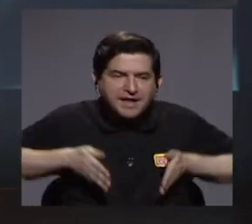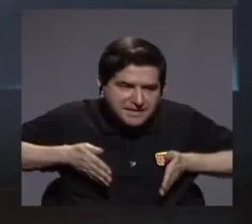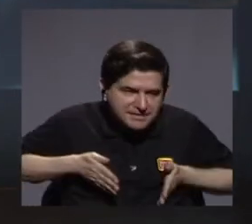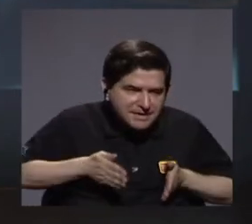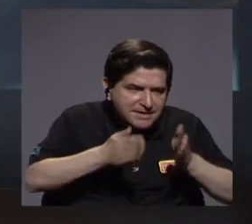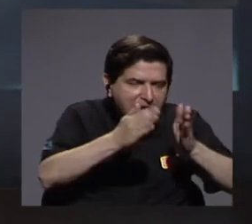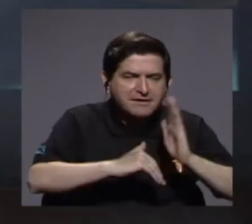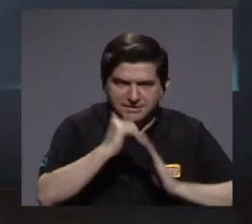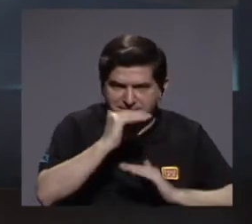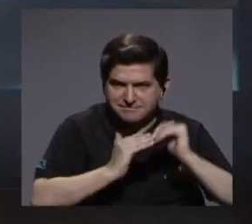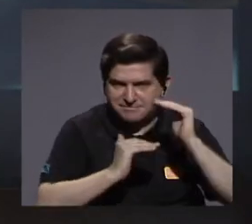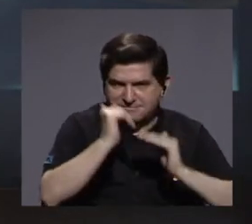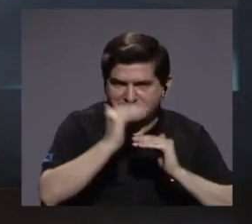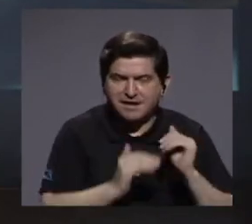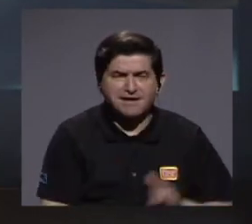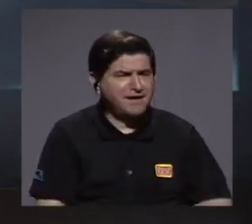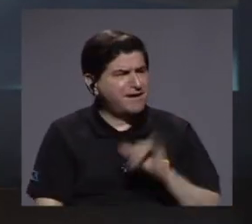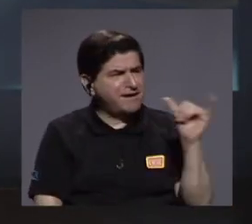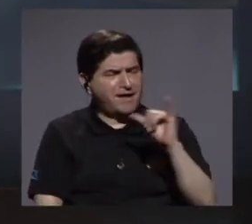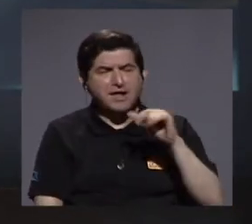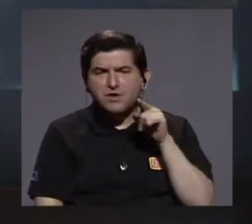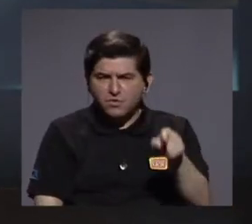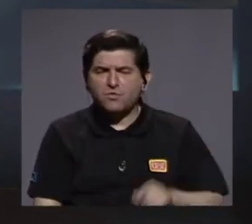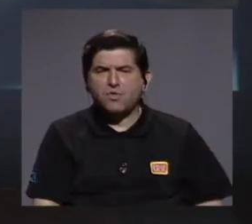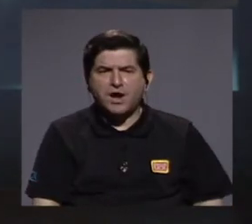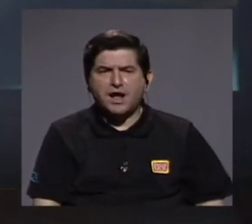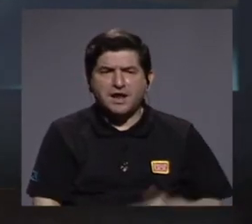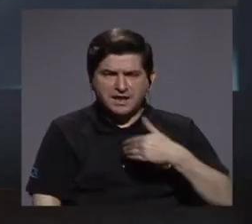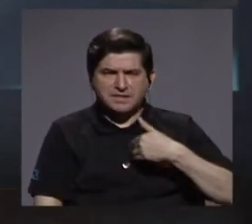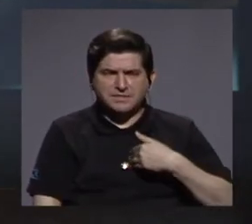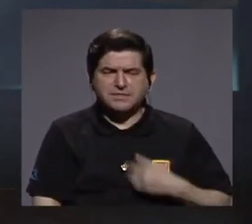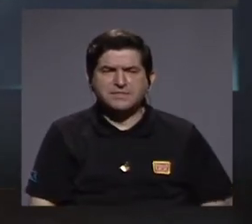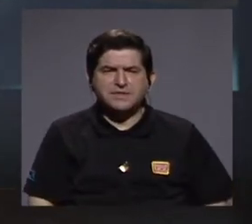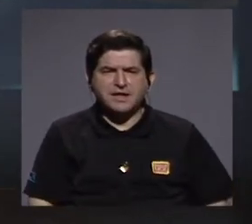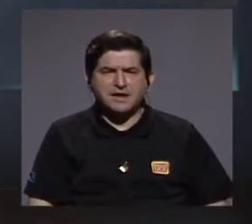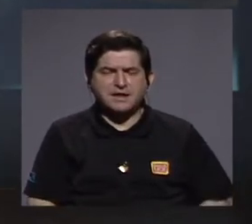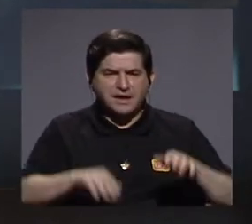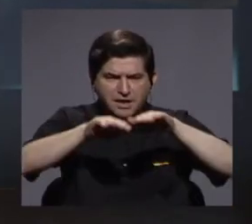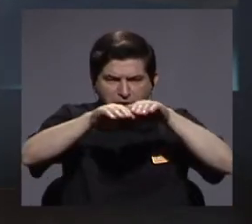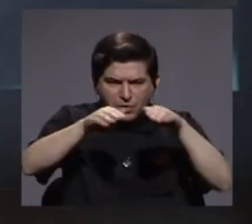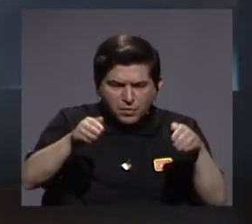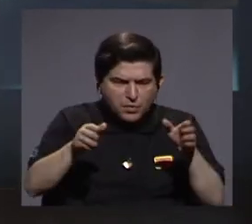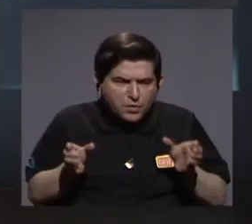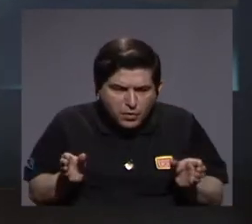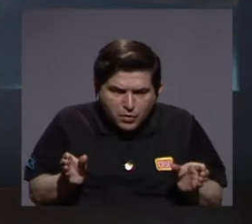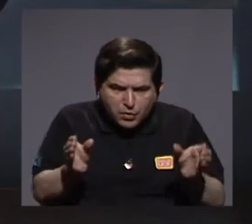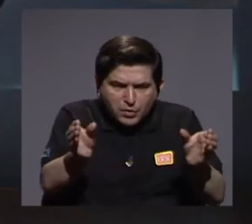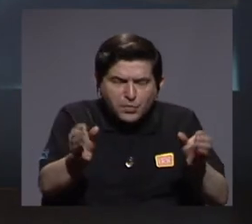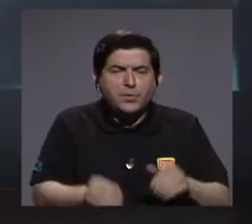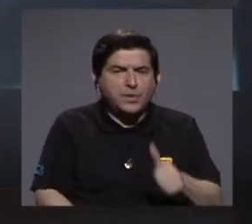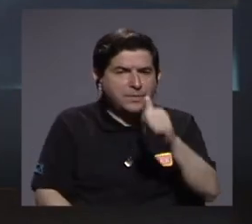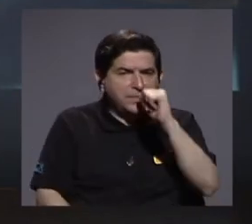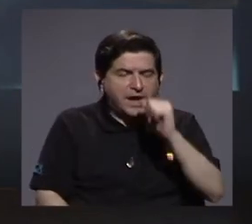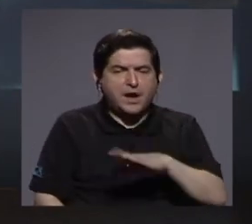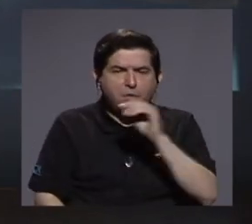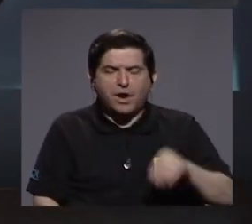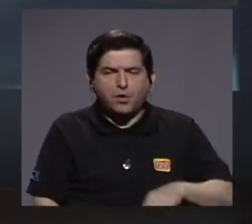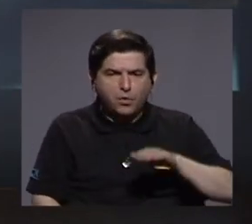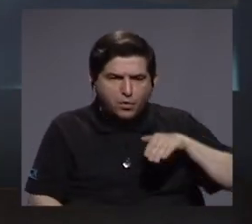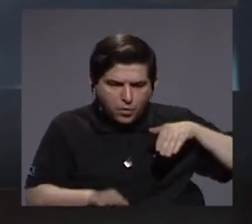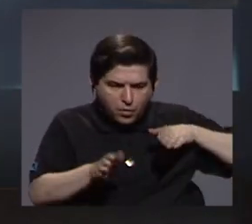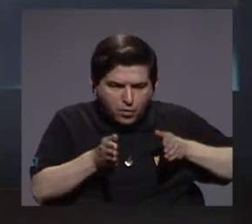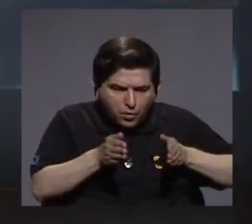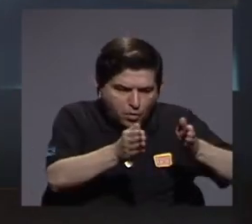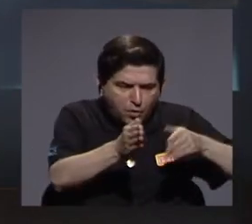cuando construimos una carretera, al igual que lleva canaletas para que bote el agua o calzadas para que corra el agua, tenemos que tener